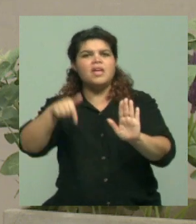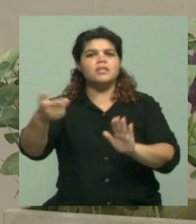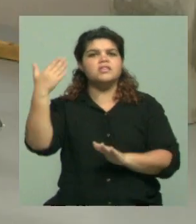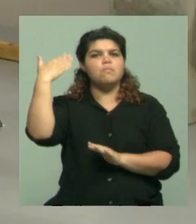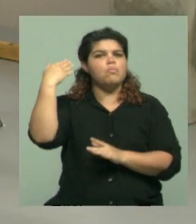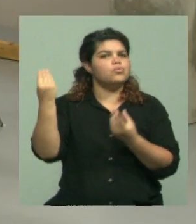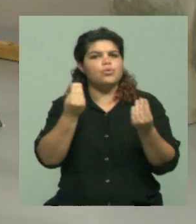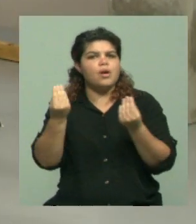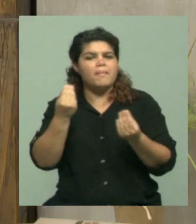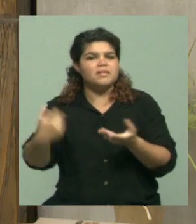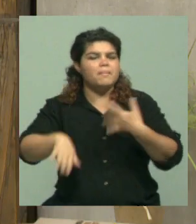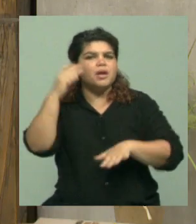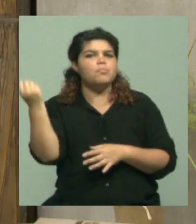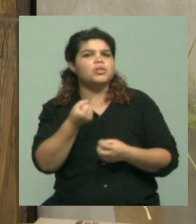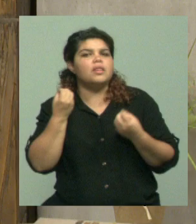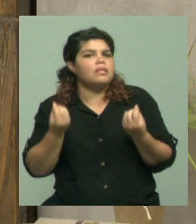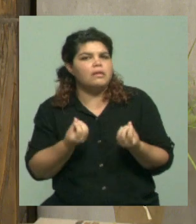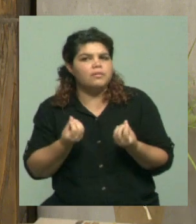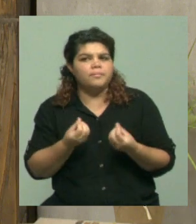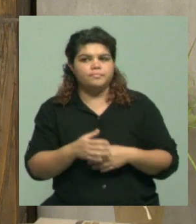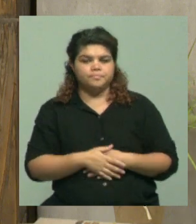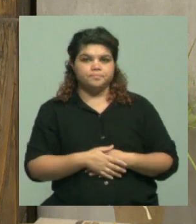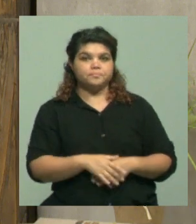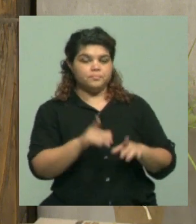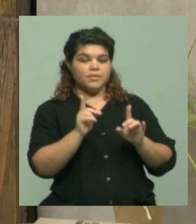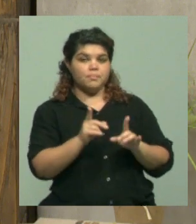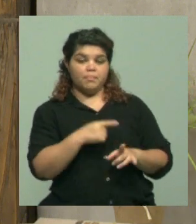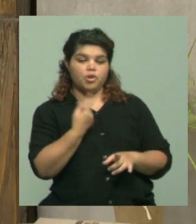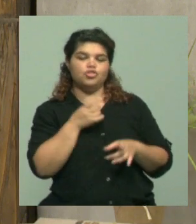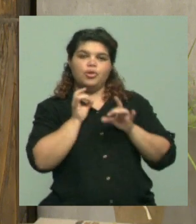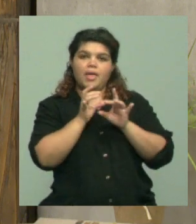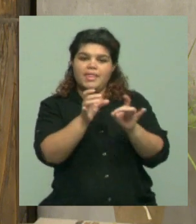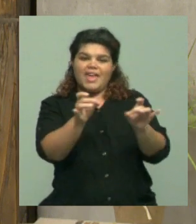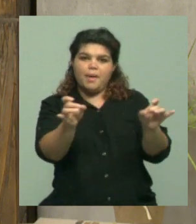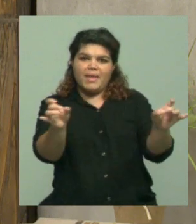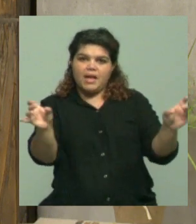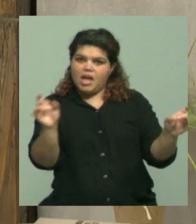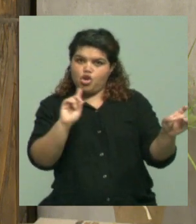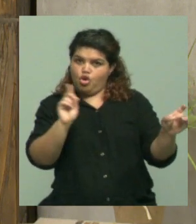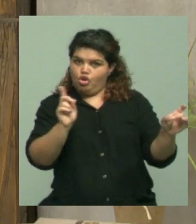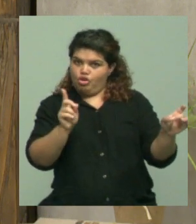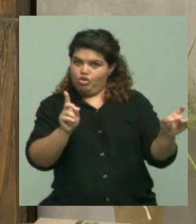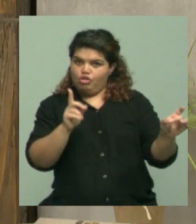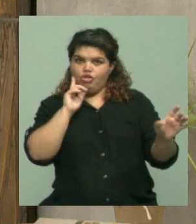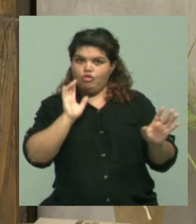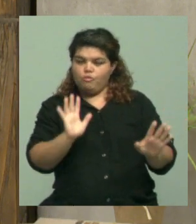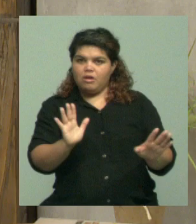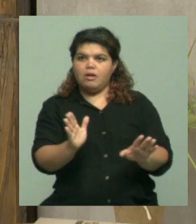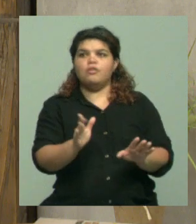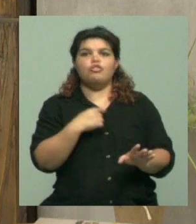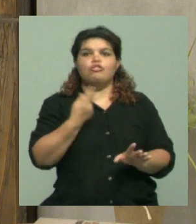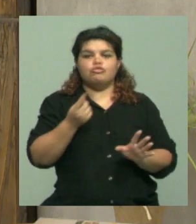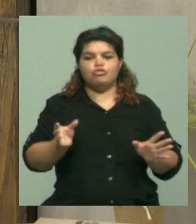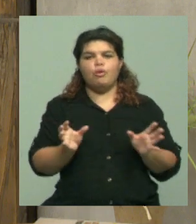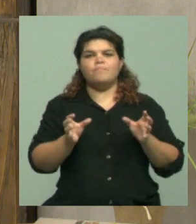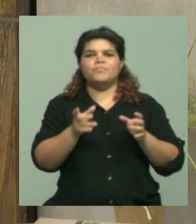Mendoza? Bien, el objetivo principal es sensibilizar, como este no es una enfermedad endémica, nosotros soy docente en la Facultad de Ciencias Médicas, nosotros damos